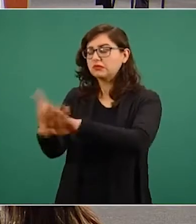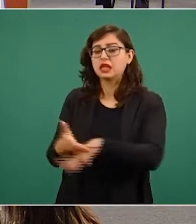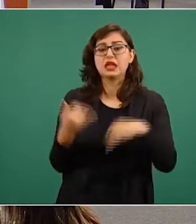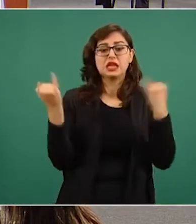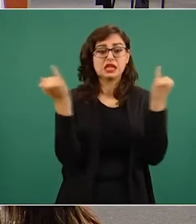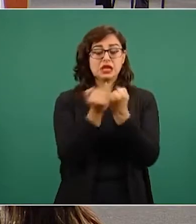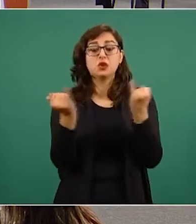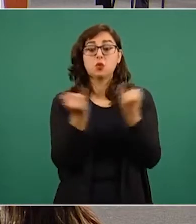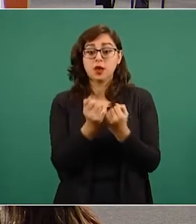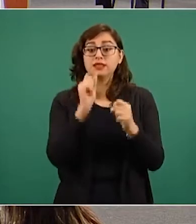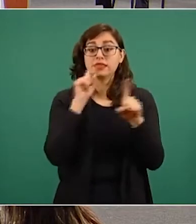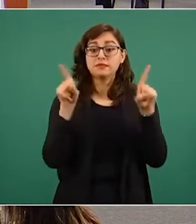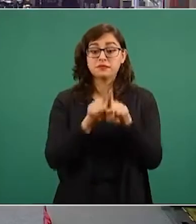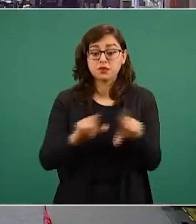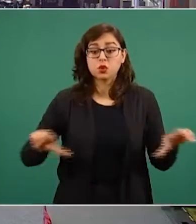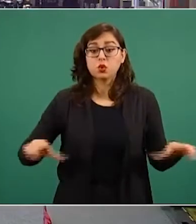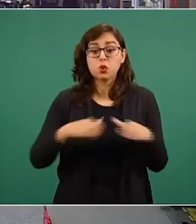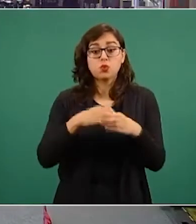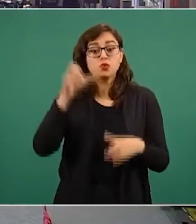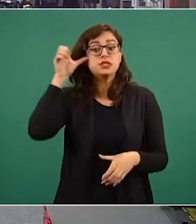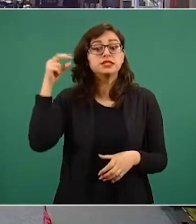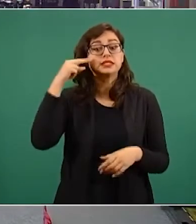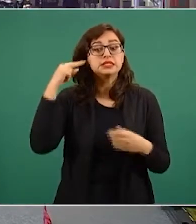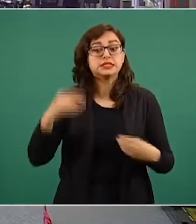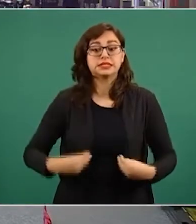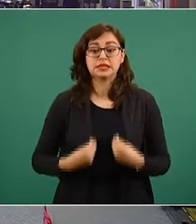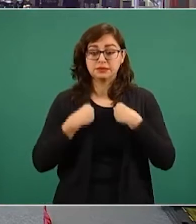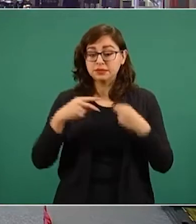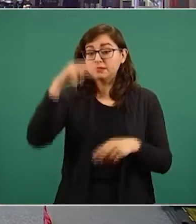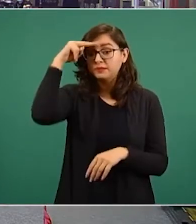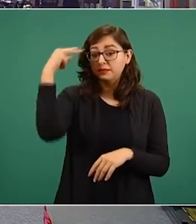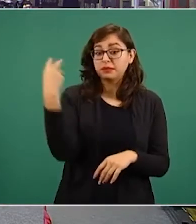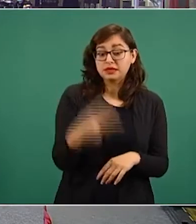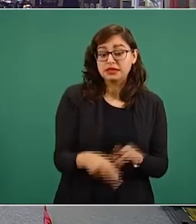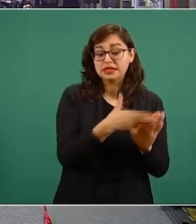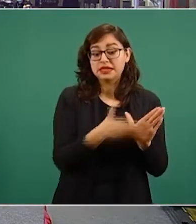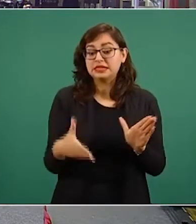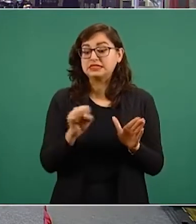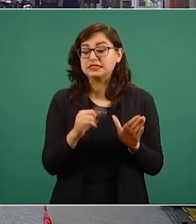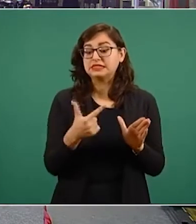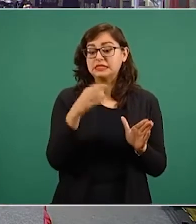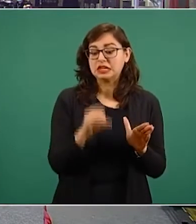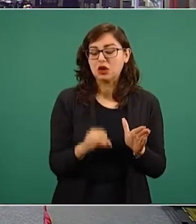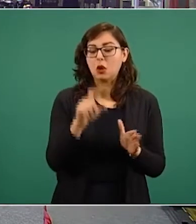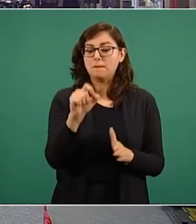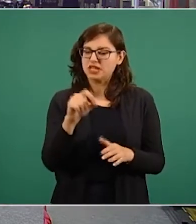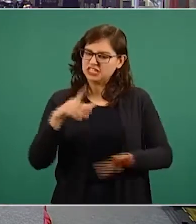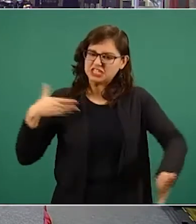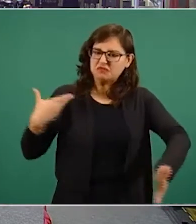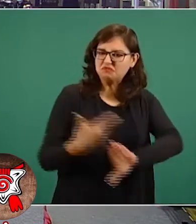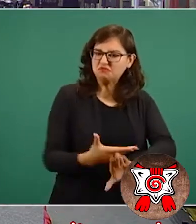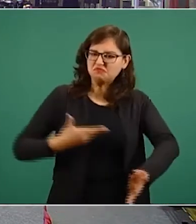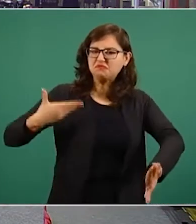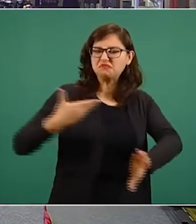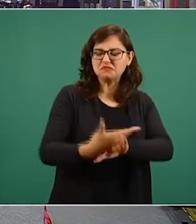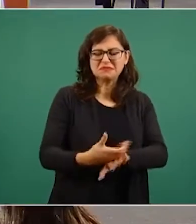los chinos en el territorio de México durante las primeras décadas del siglo XX y en otros agravios